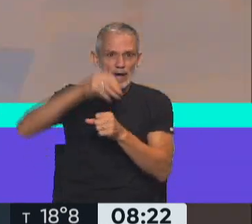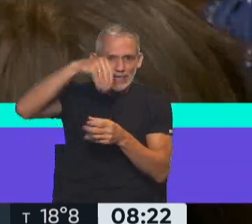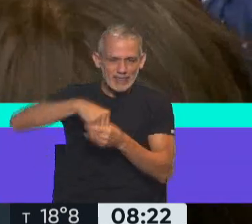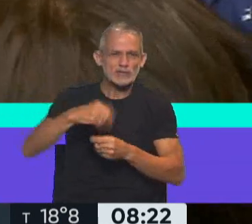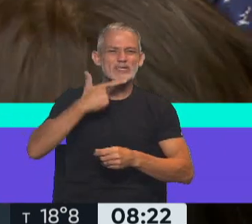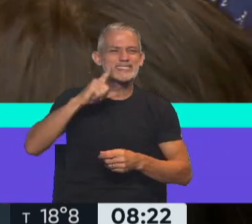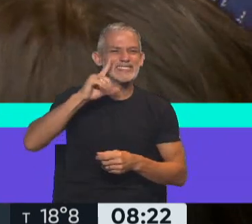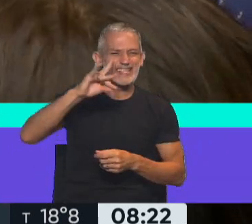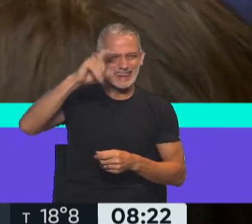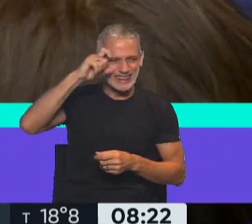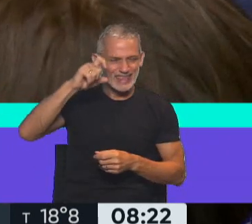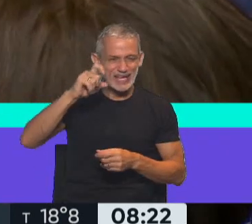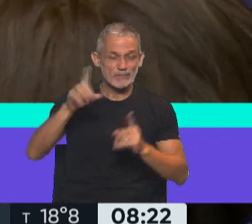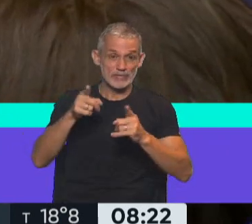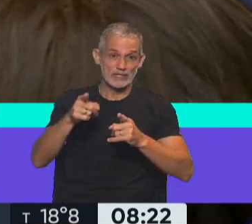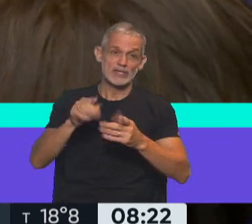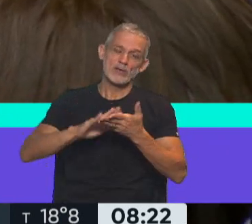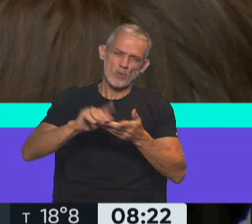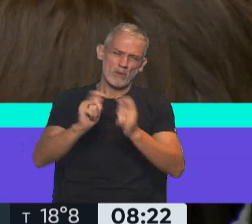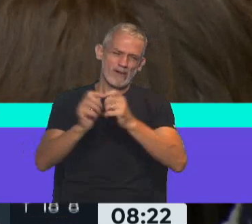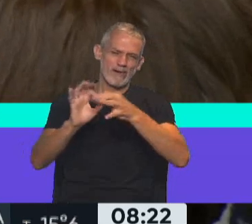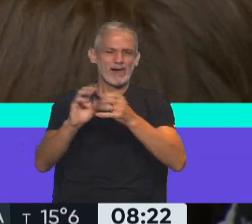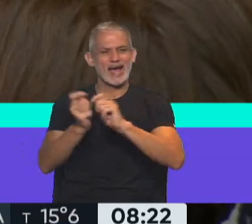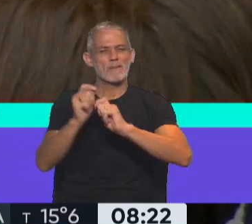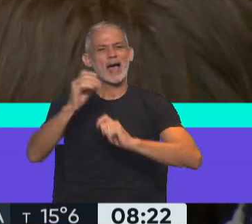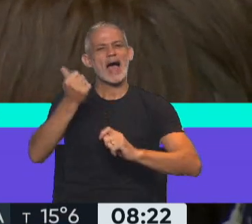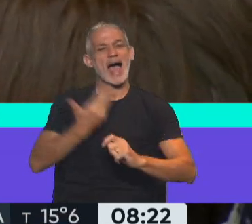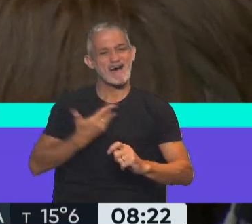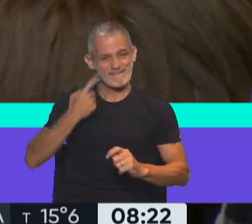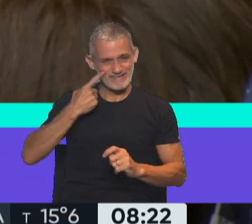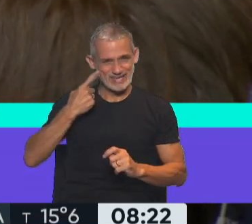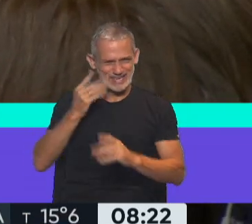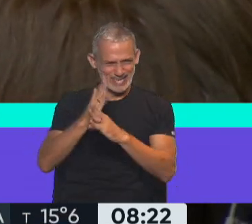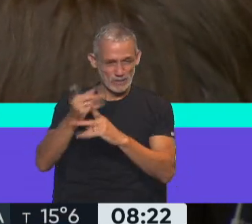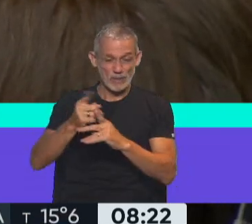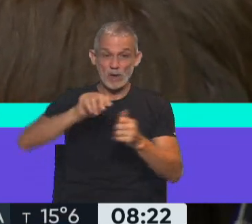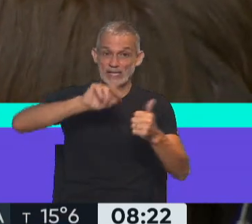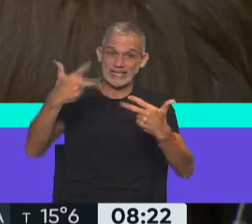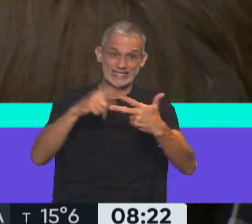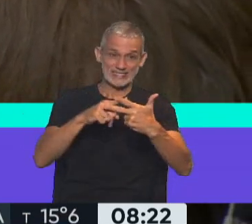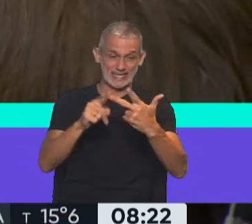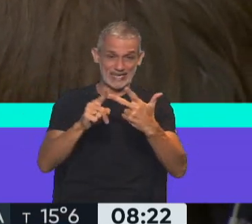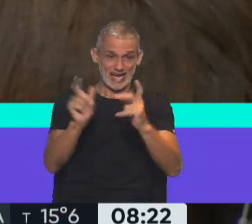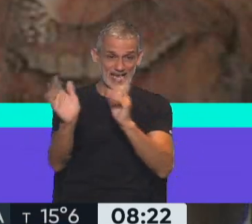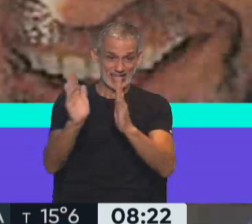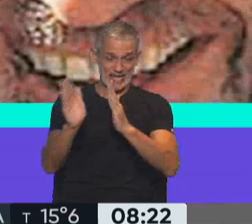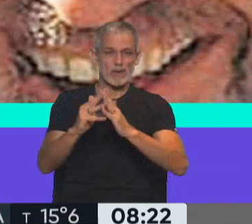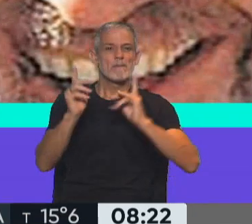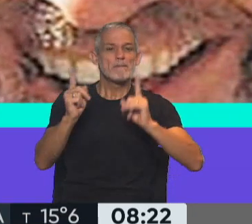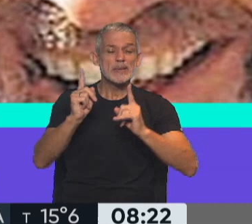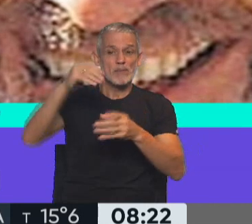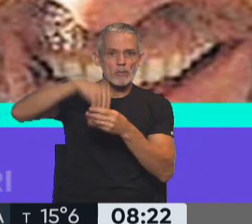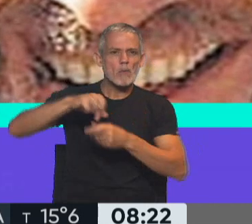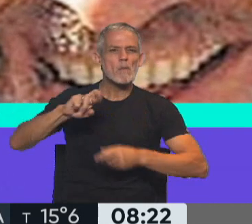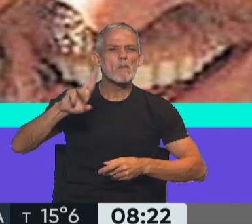la SIDE y luego la AFI. Y después hay una tercera etapa, cuando los propios miembros del